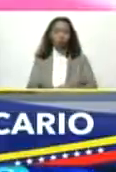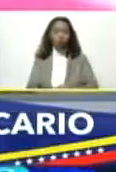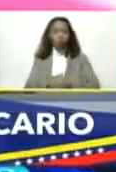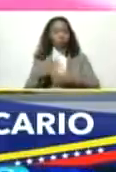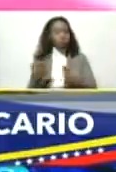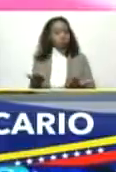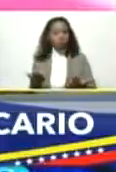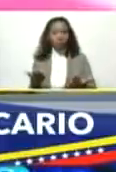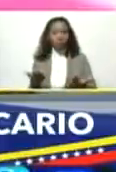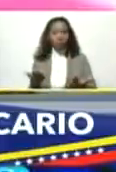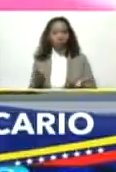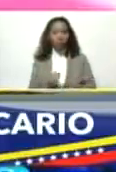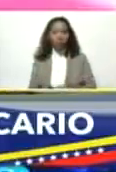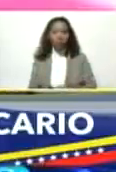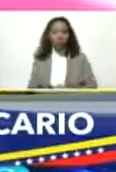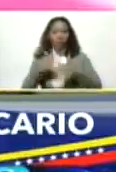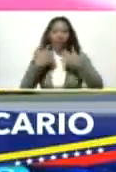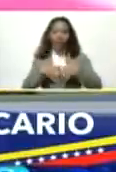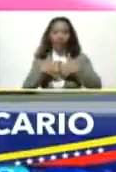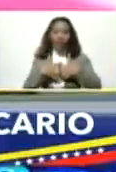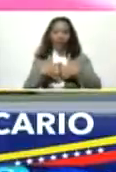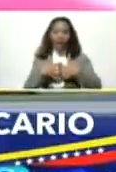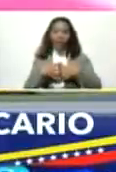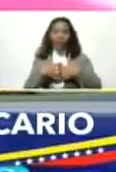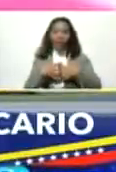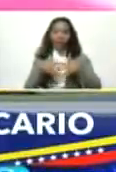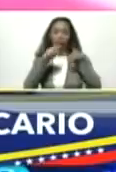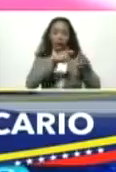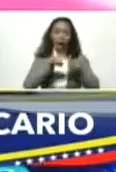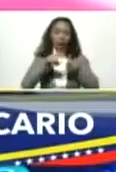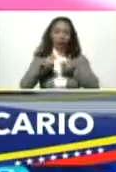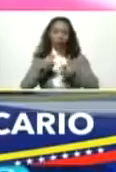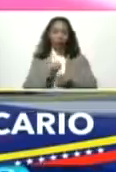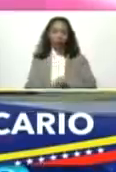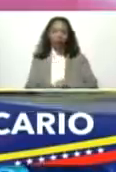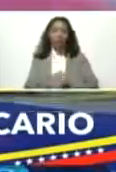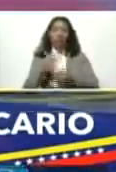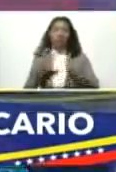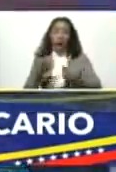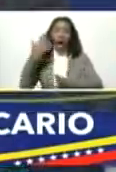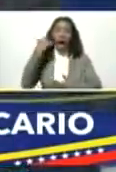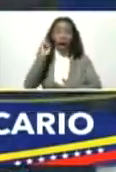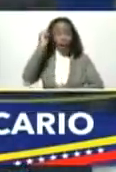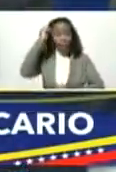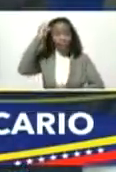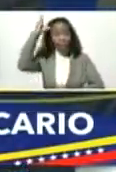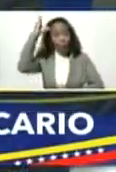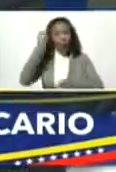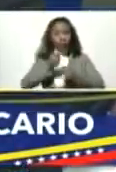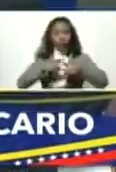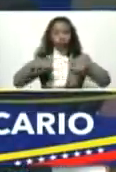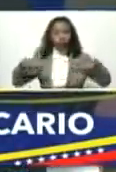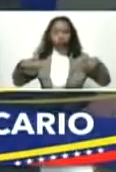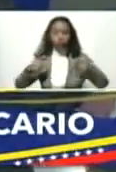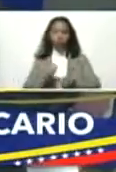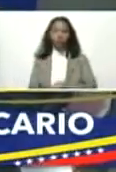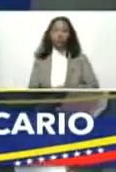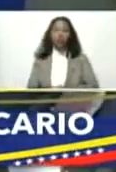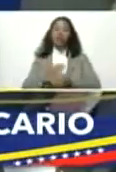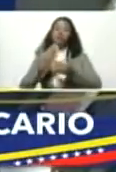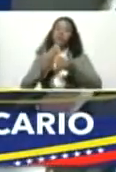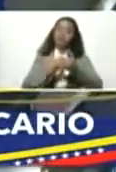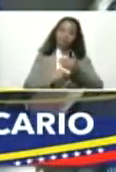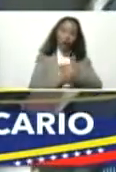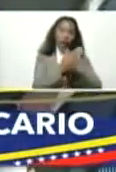la industria del agro que tiene esa capacidad de crecimiento, vamos